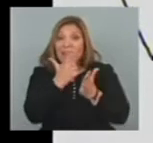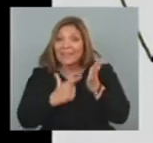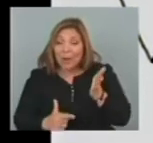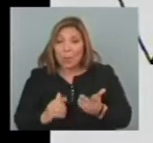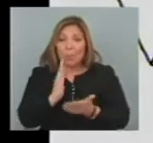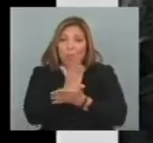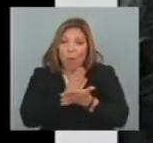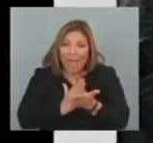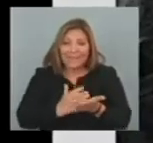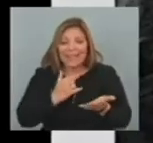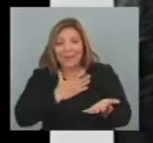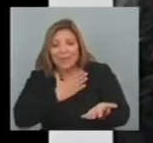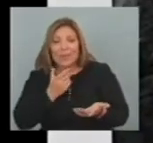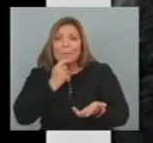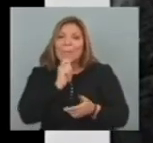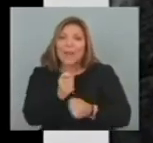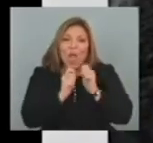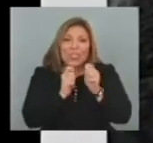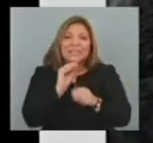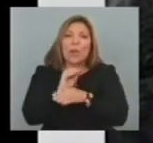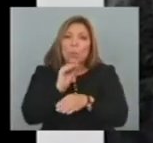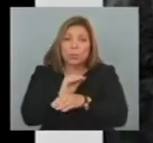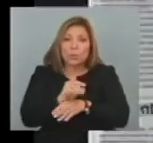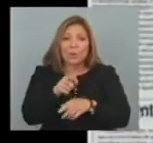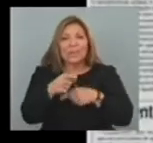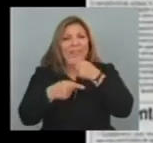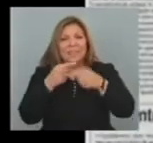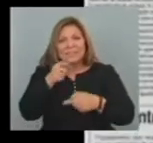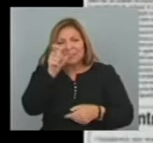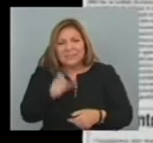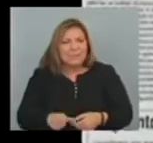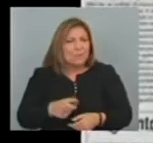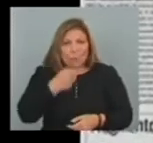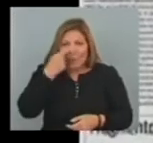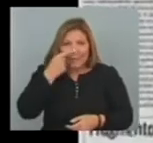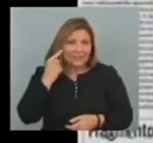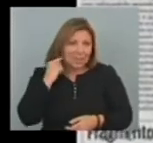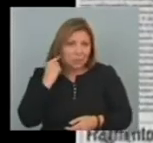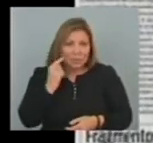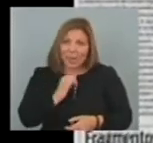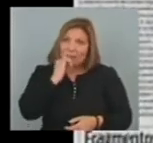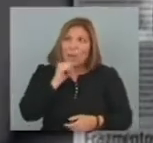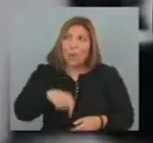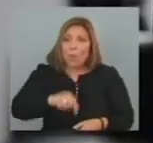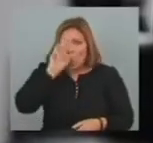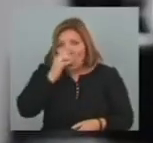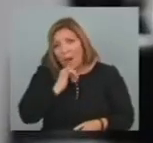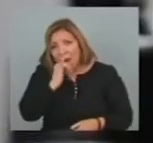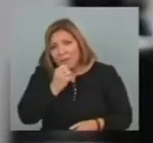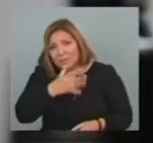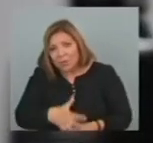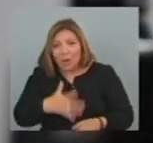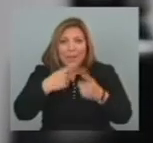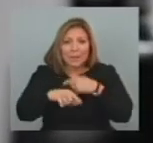Poeta Novelista Y periodista Cultural Han dicho De él Que es una De las voces Más interesantes De la nueva Narrativa Uruguaya Y en 2012